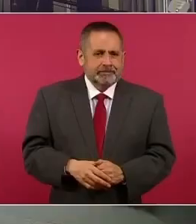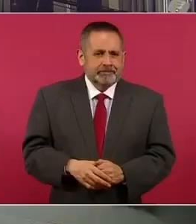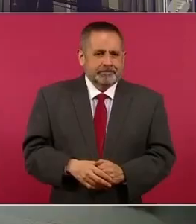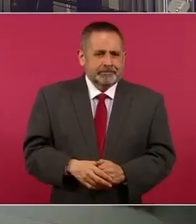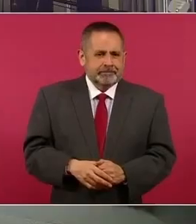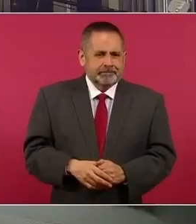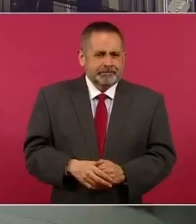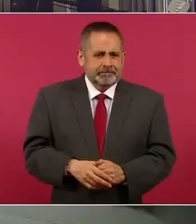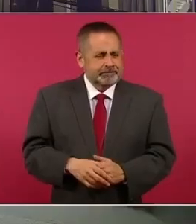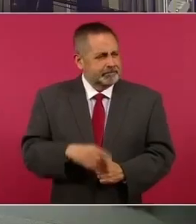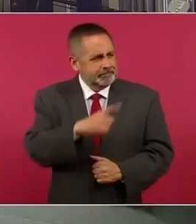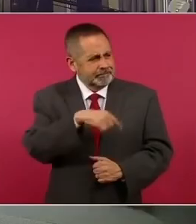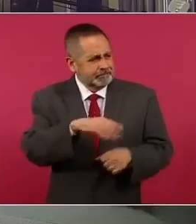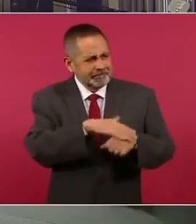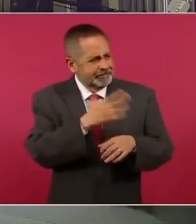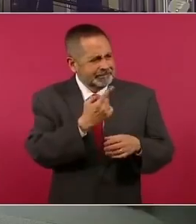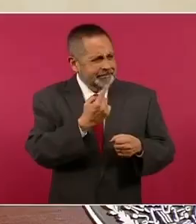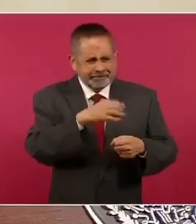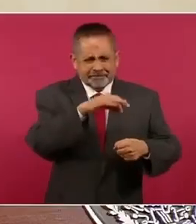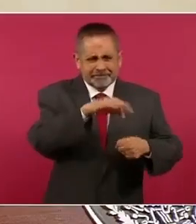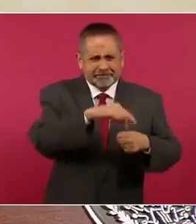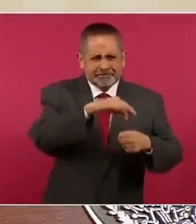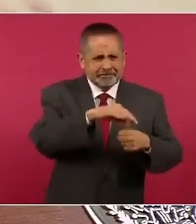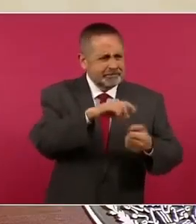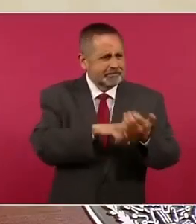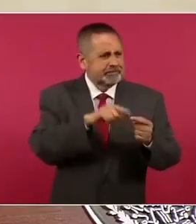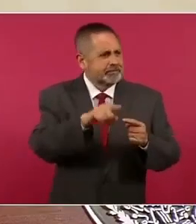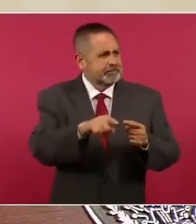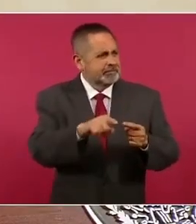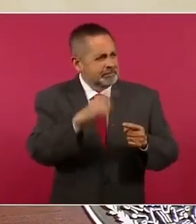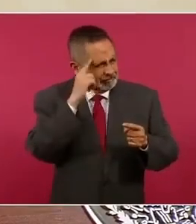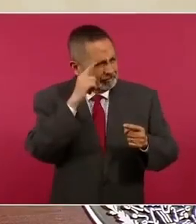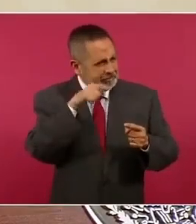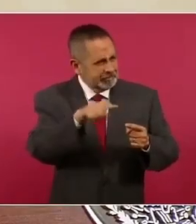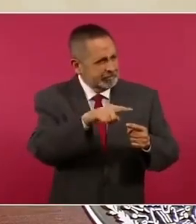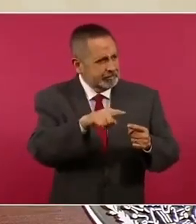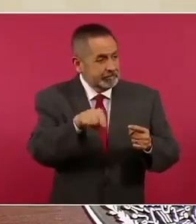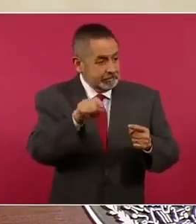votan por quien está planteando que desaparezca Oaxaca